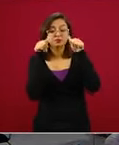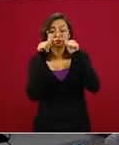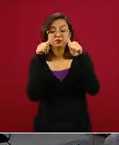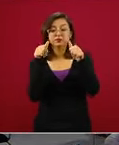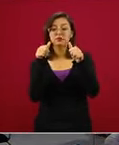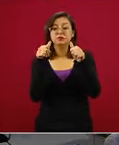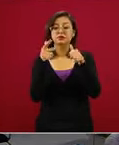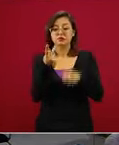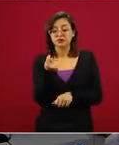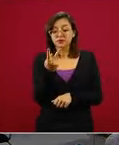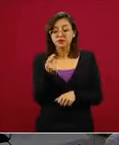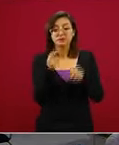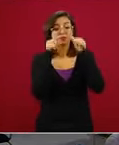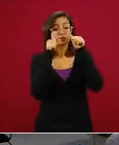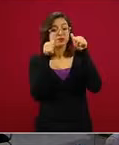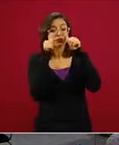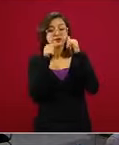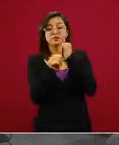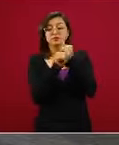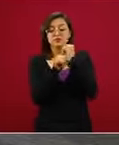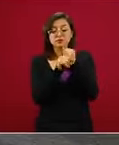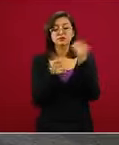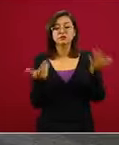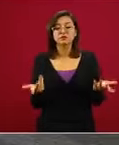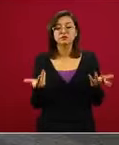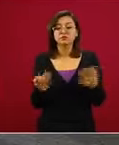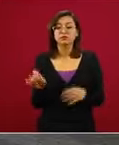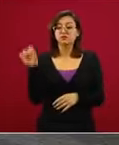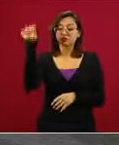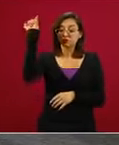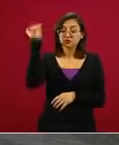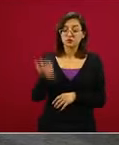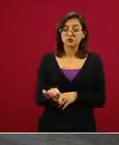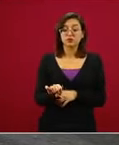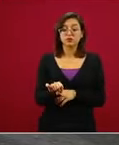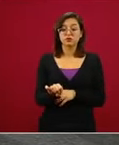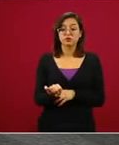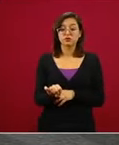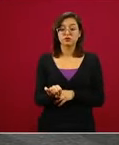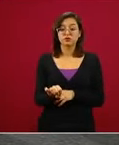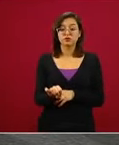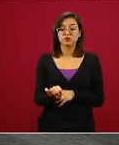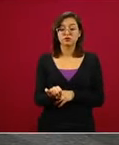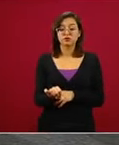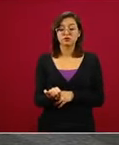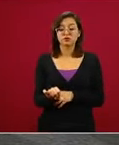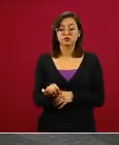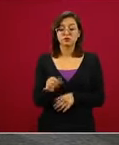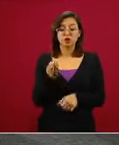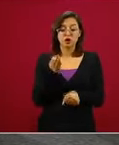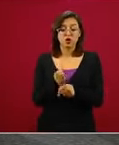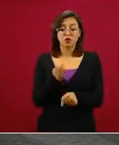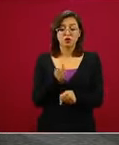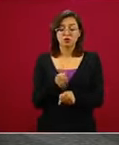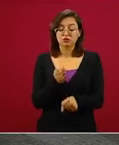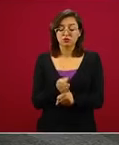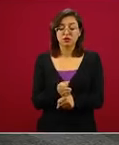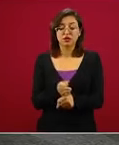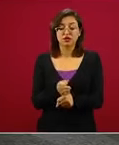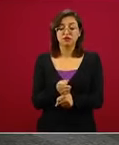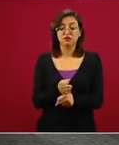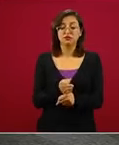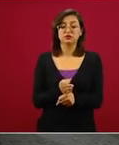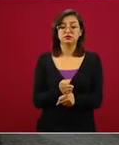viendo de que el día de hoy por esta ocasión